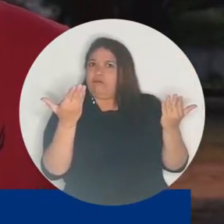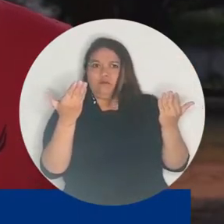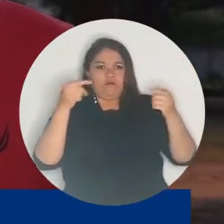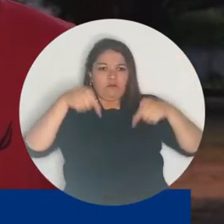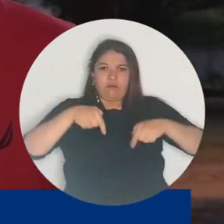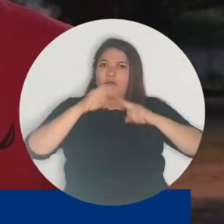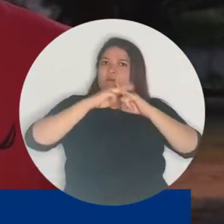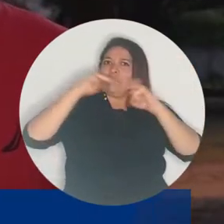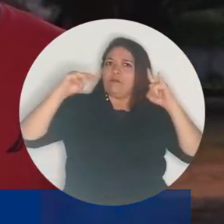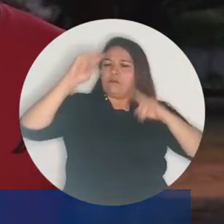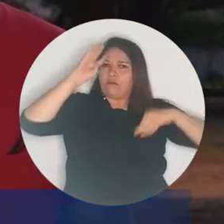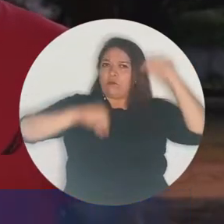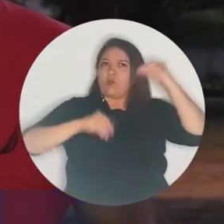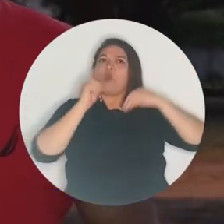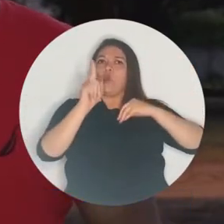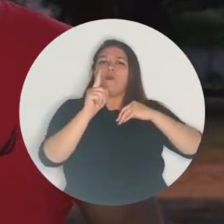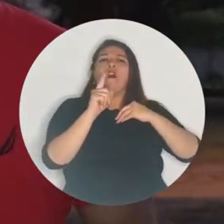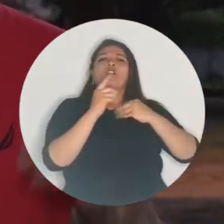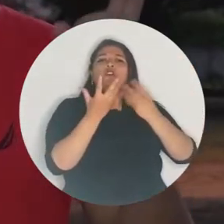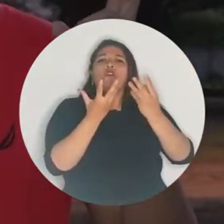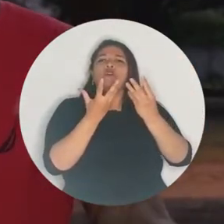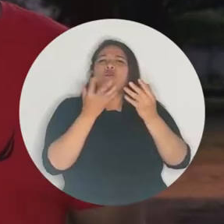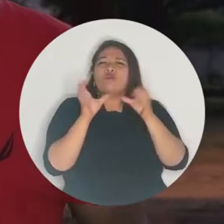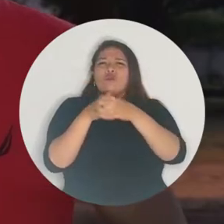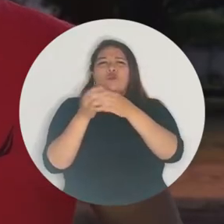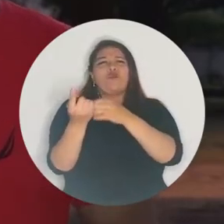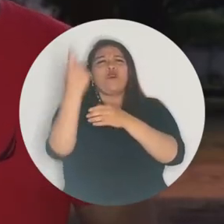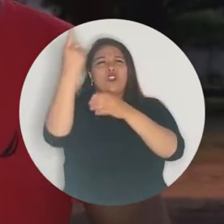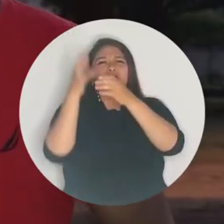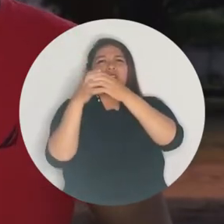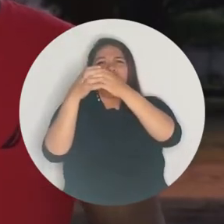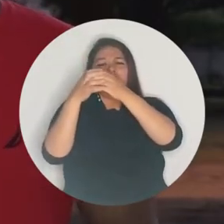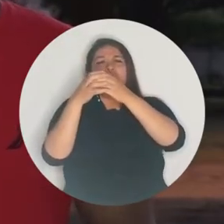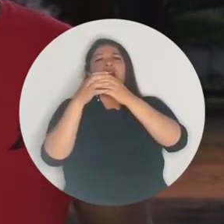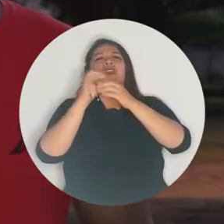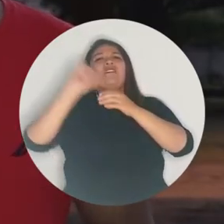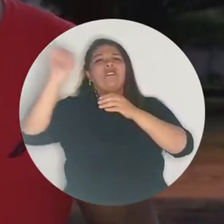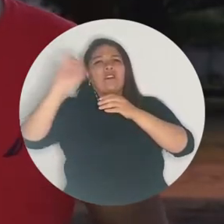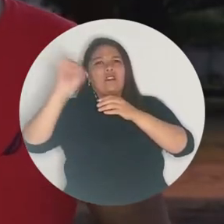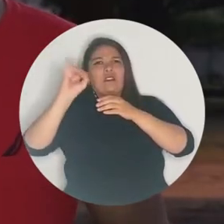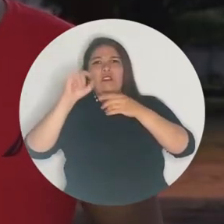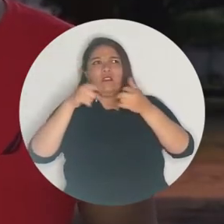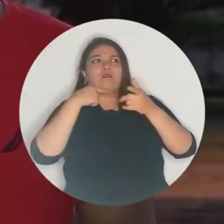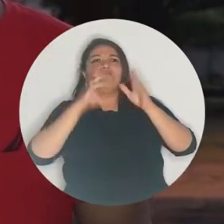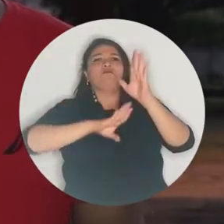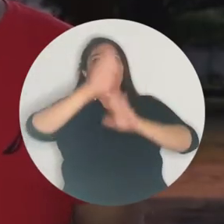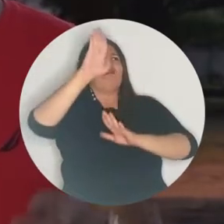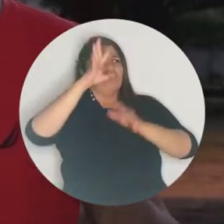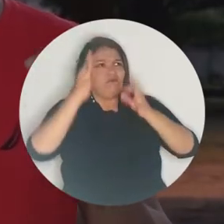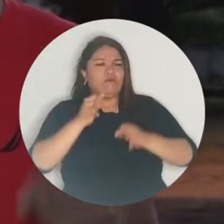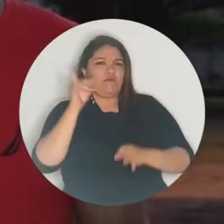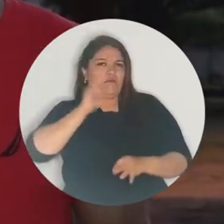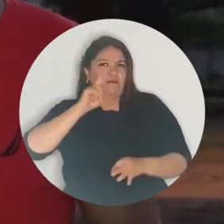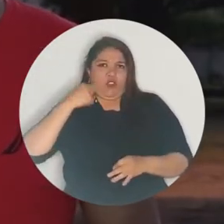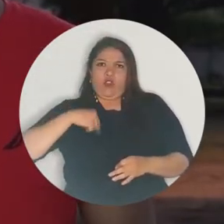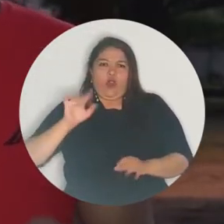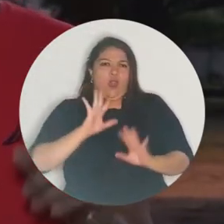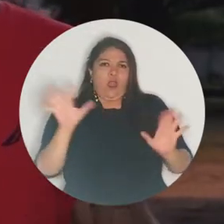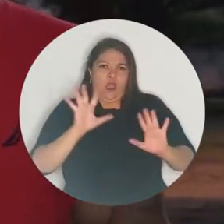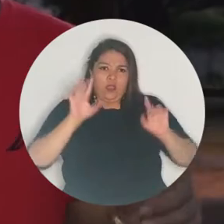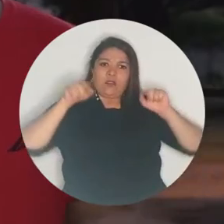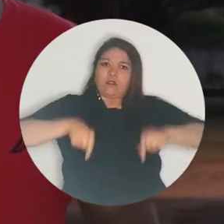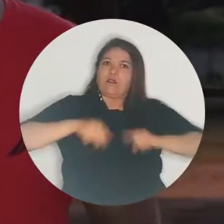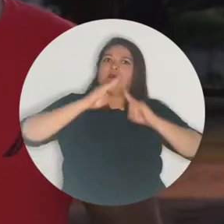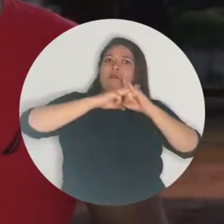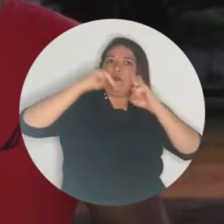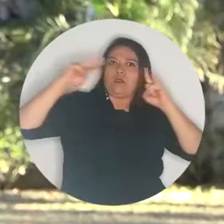en nuestra institución por parte de partidos de izquierda que se tildan de progresistas, pero no lo son, ni siquiera buscan el progreso de nuestra institución y